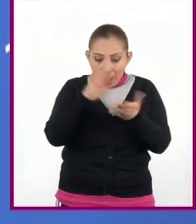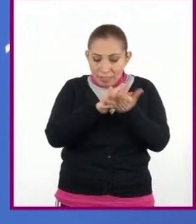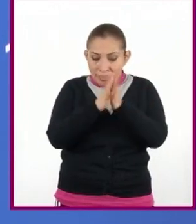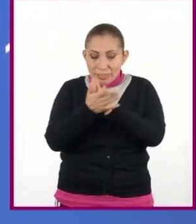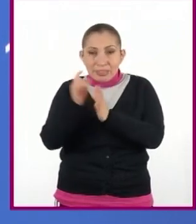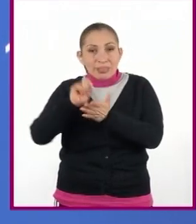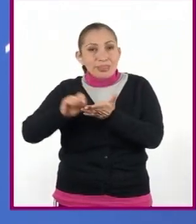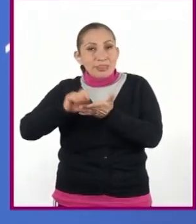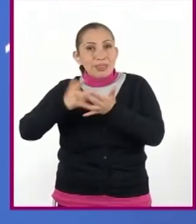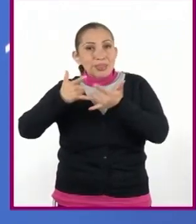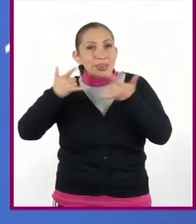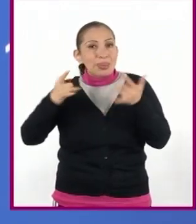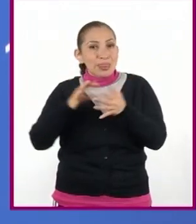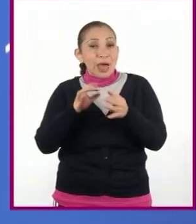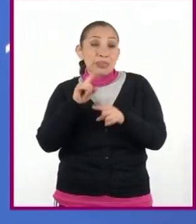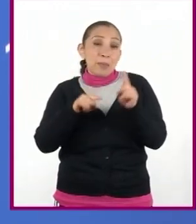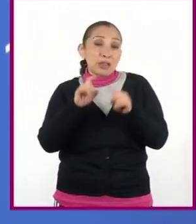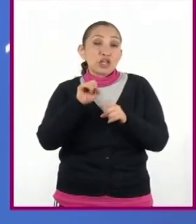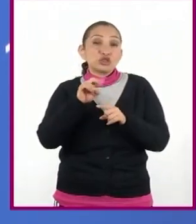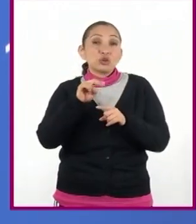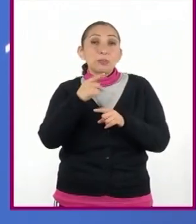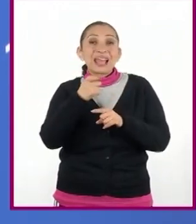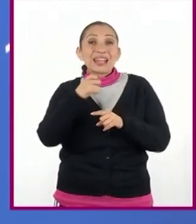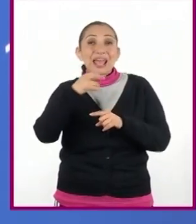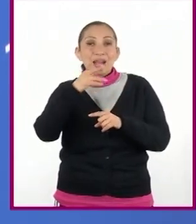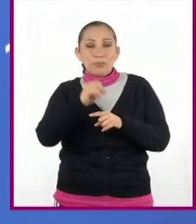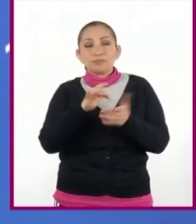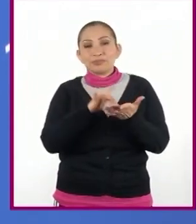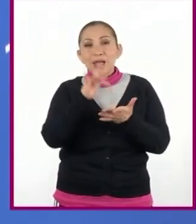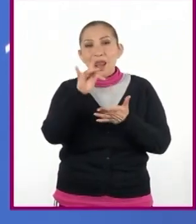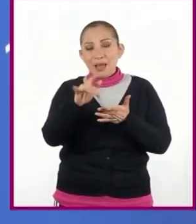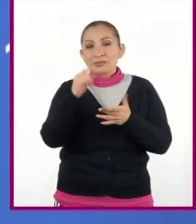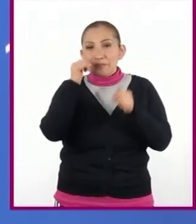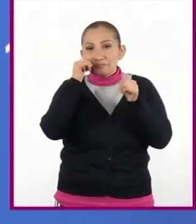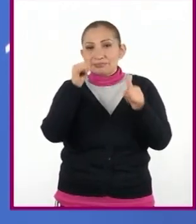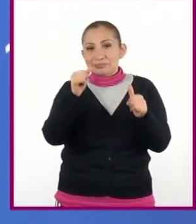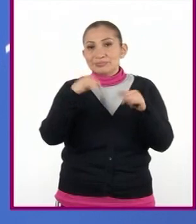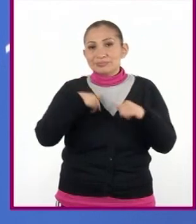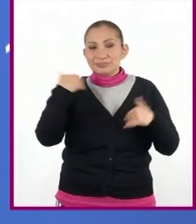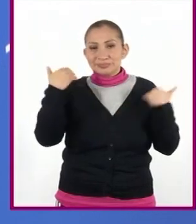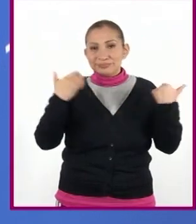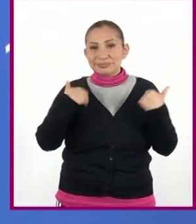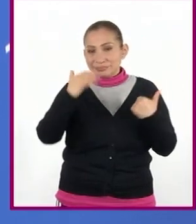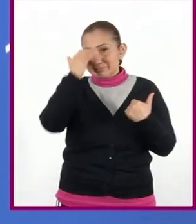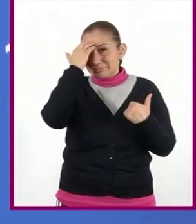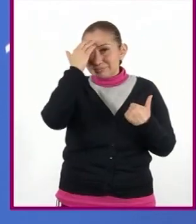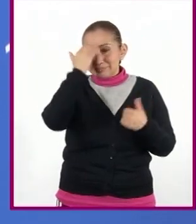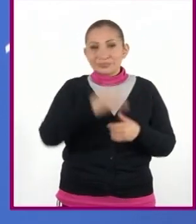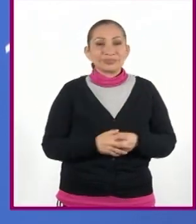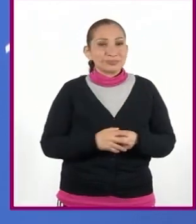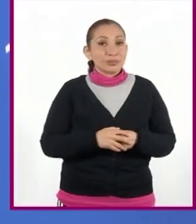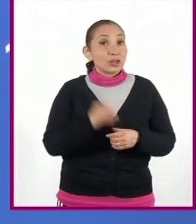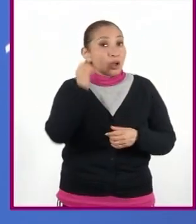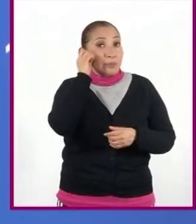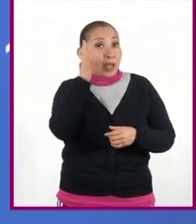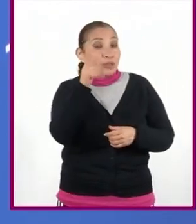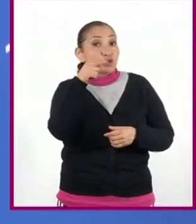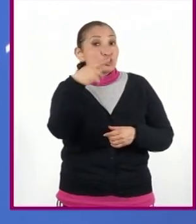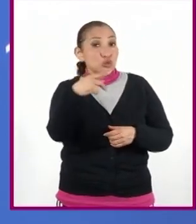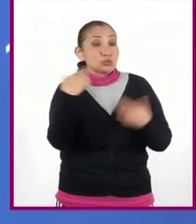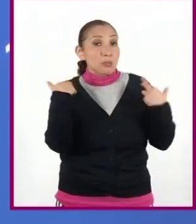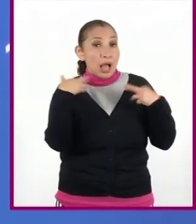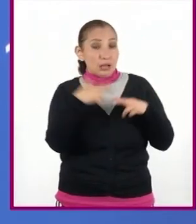creación de cuentos, de acuerdo con los subgéneros. Gracias por estar atentos y disfrutar del conocimiento. No olviden que sus